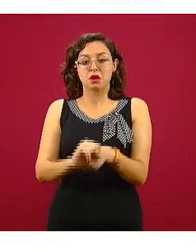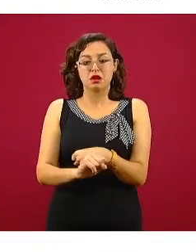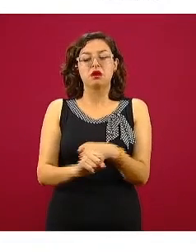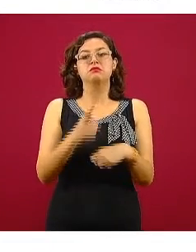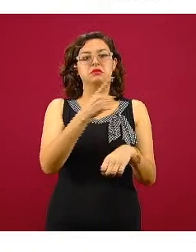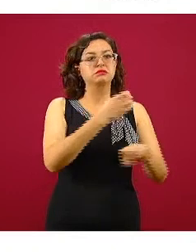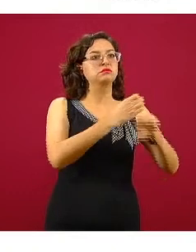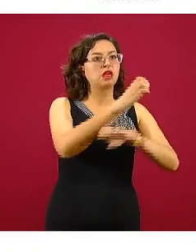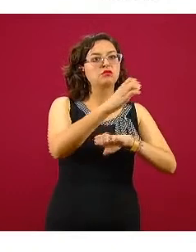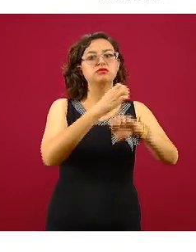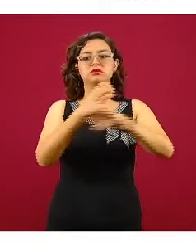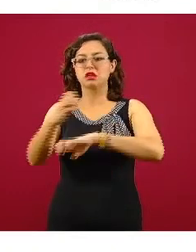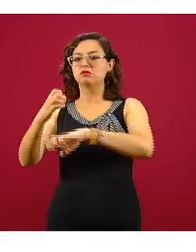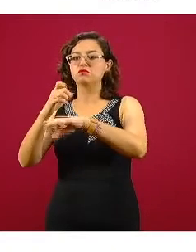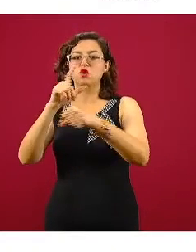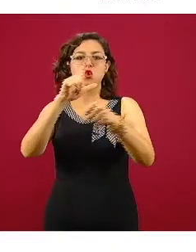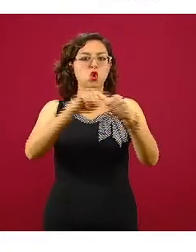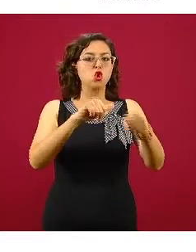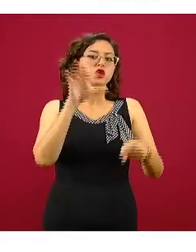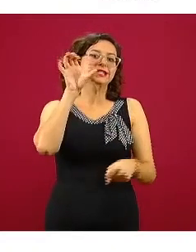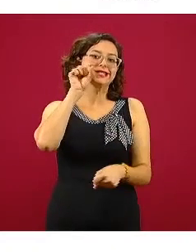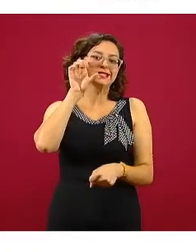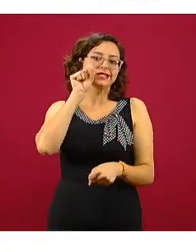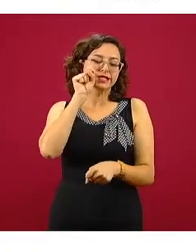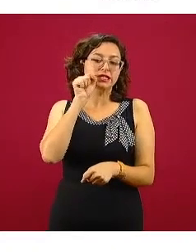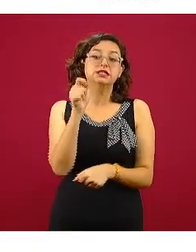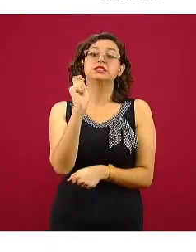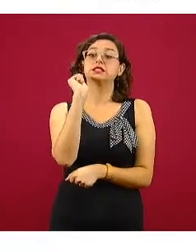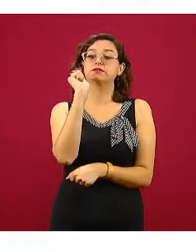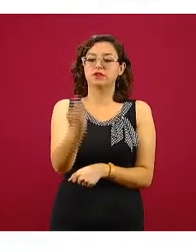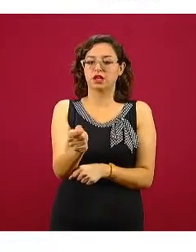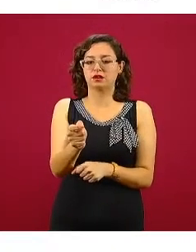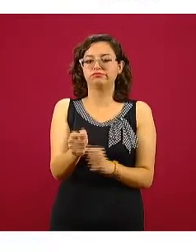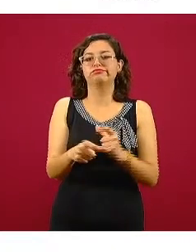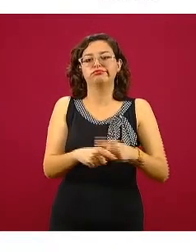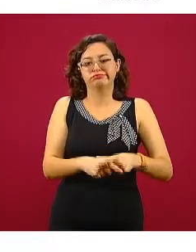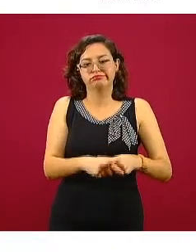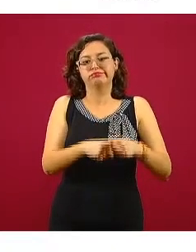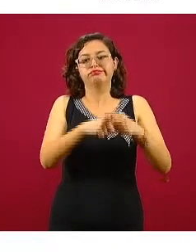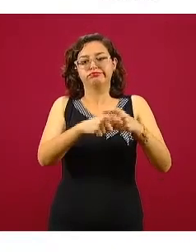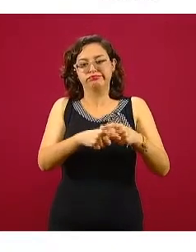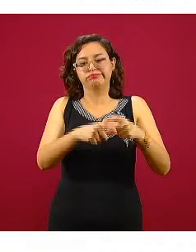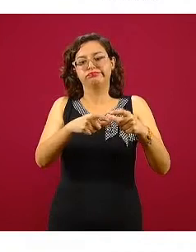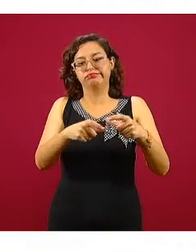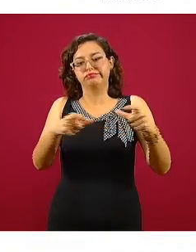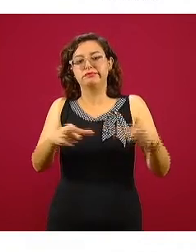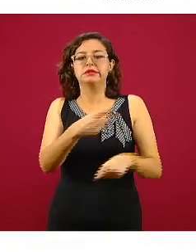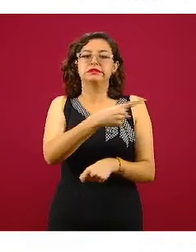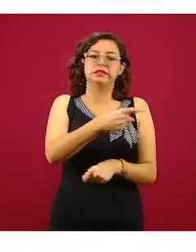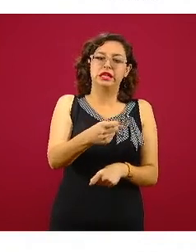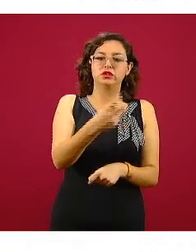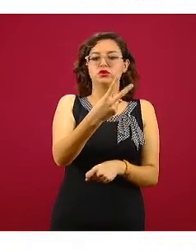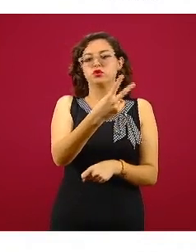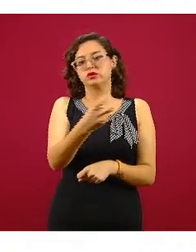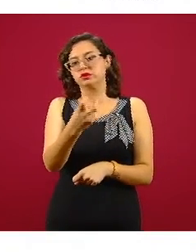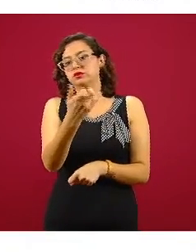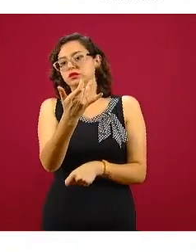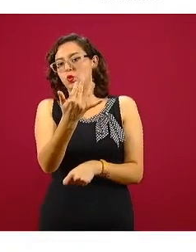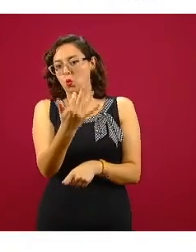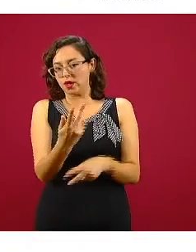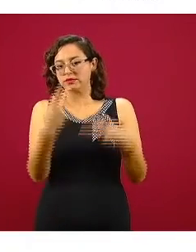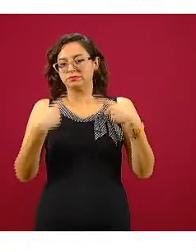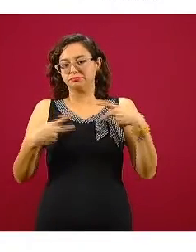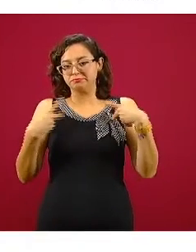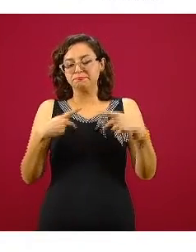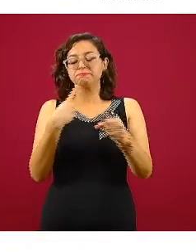entidades federativas en colores naranjas, que nos hablan de que estamos entre ese rango de 100 y 250 casos, que